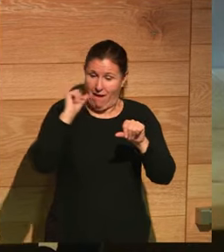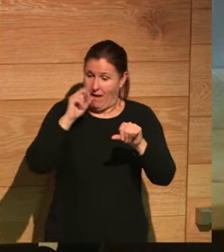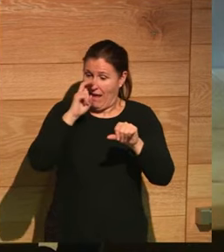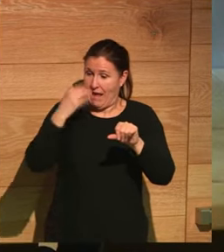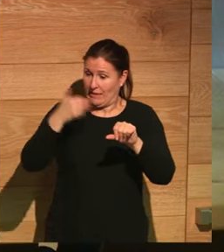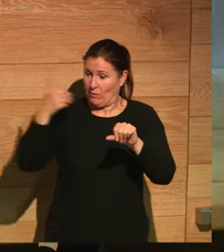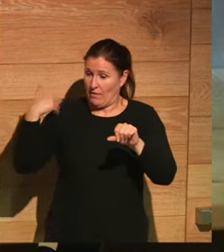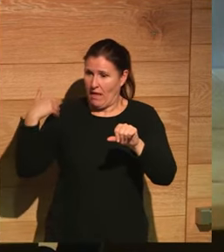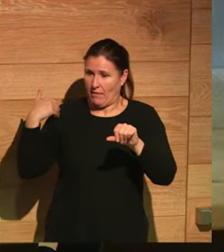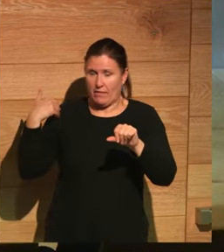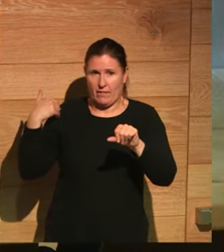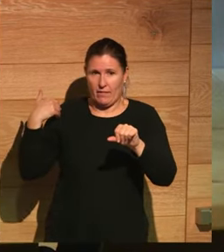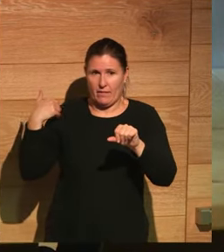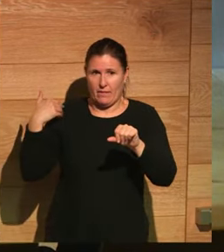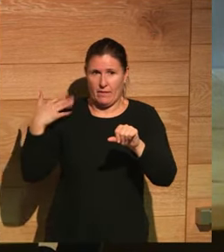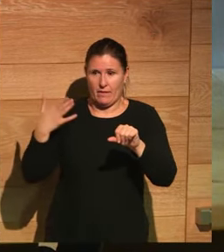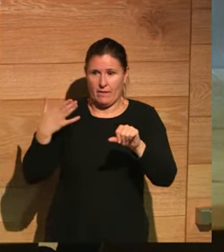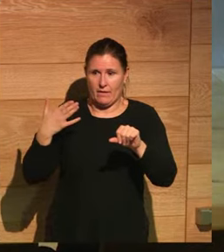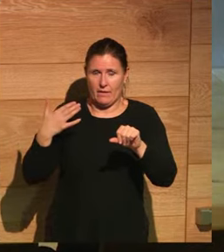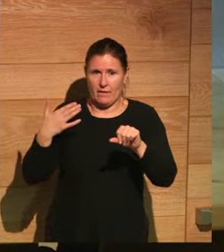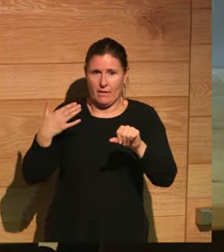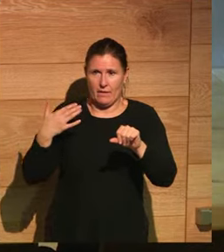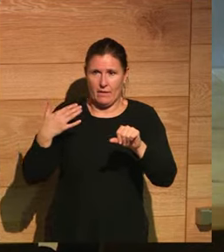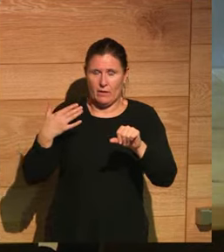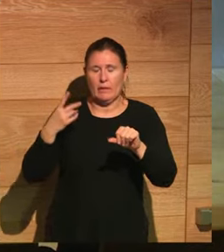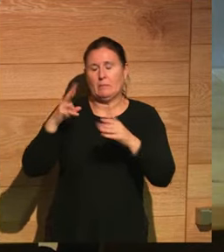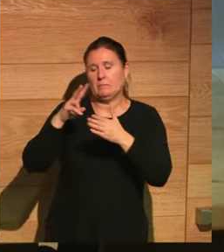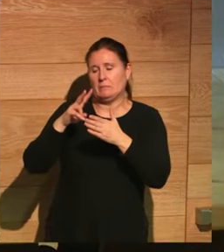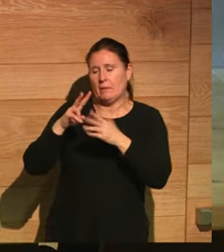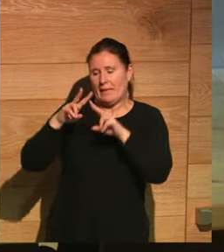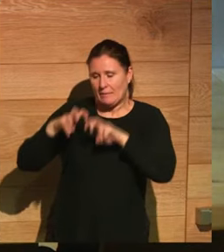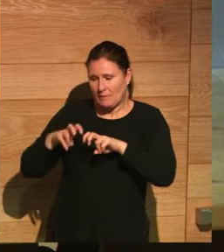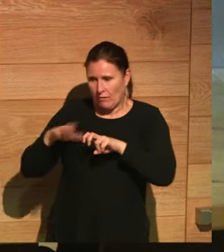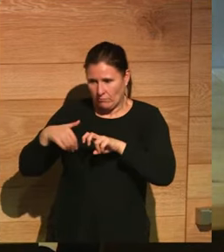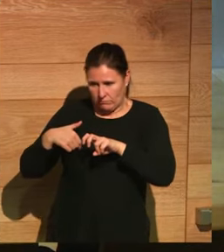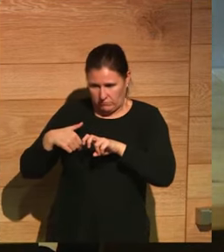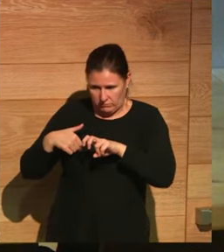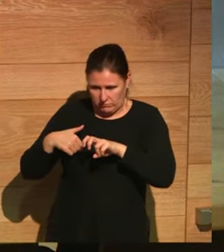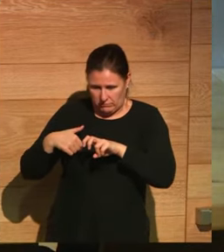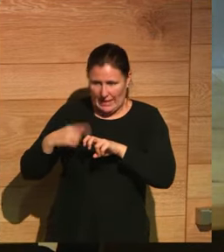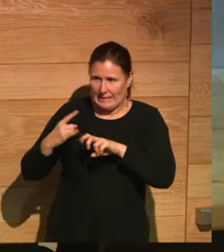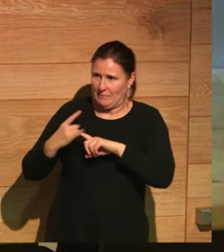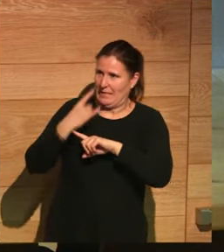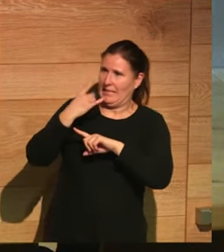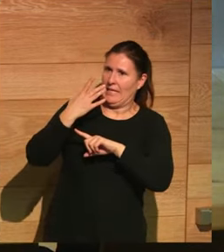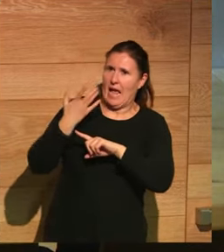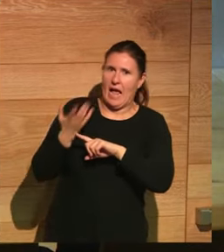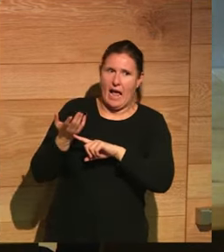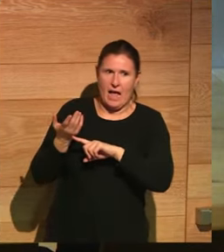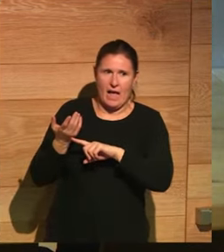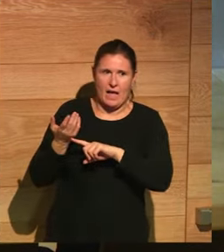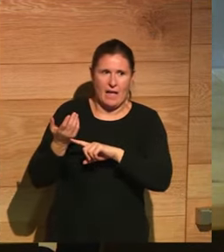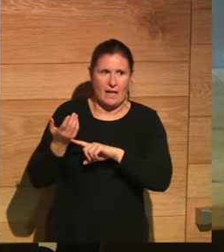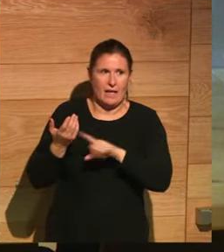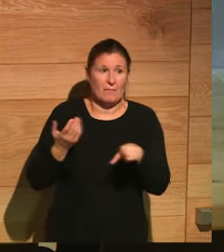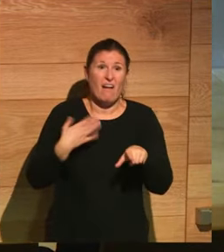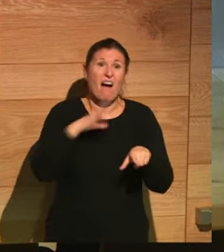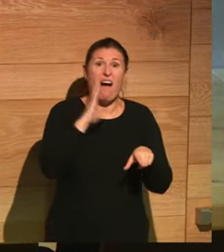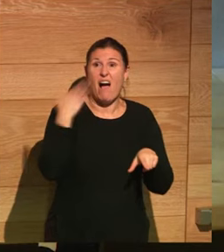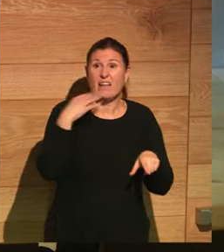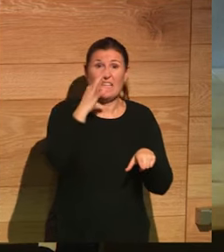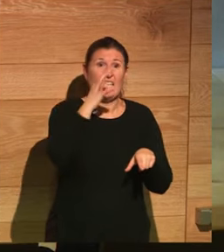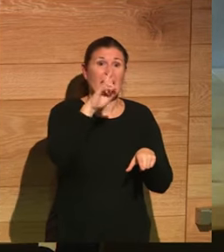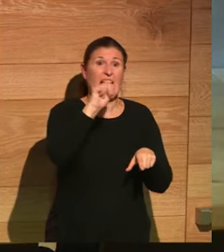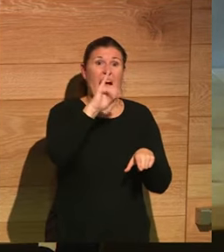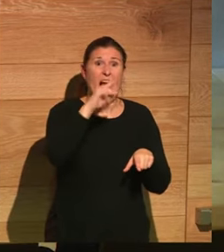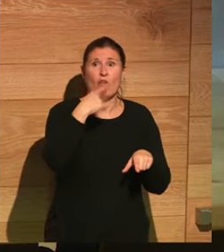alguna cosa que hayáis dicho borras esto es mentira y a lo mejor Néstor me puede decir algo me encantaba trabajar hasta hoy pero